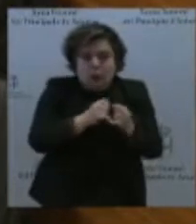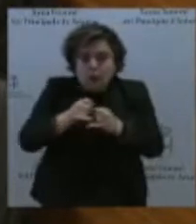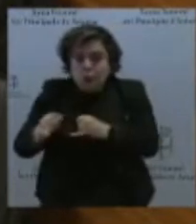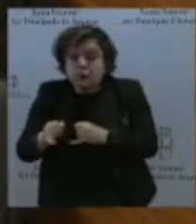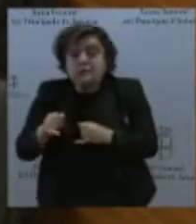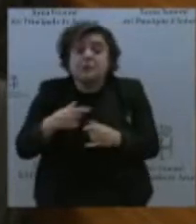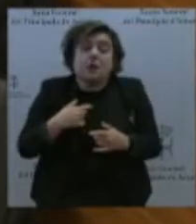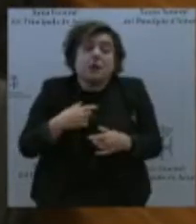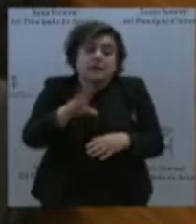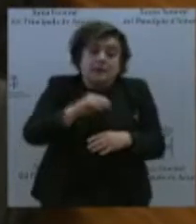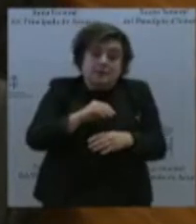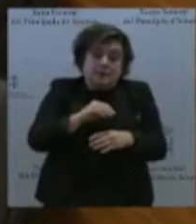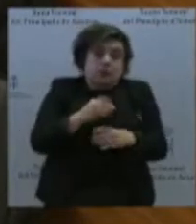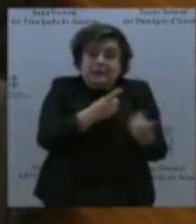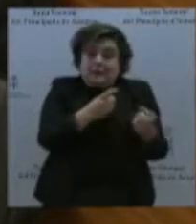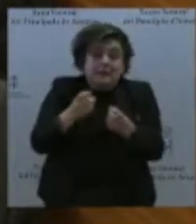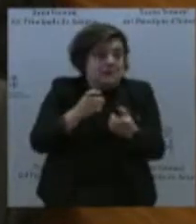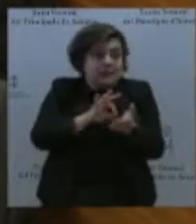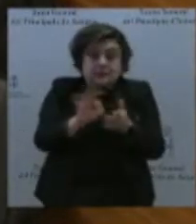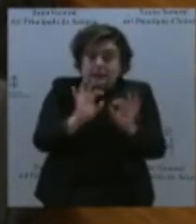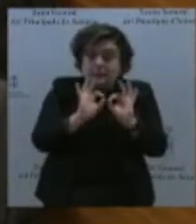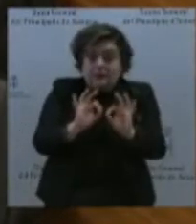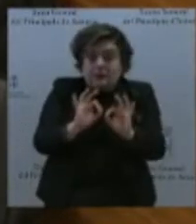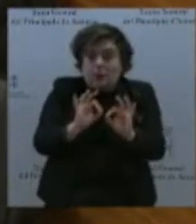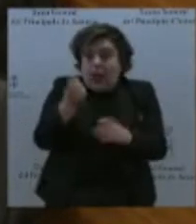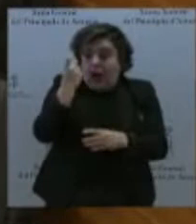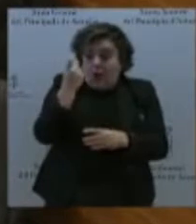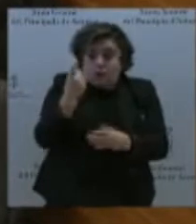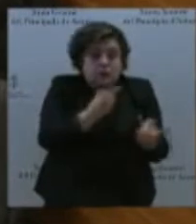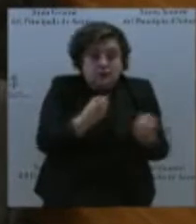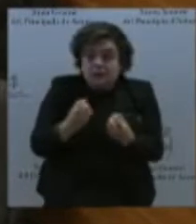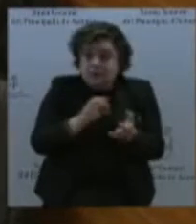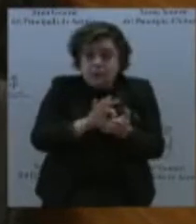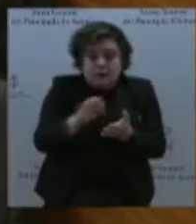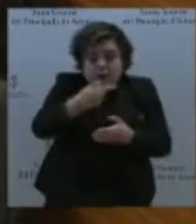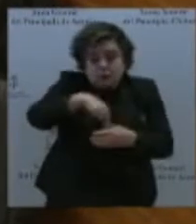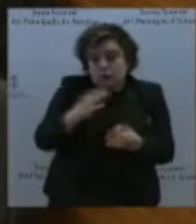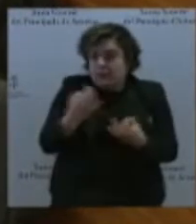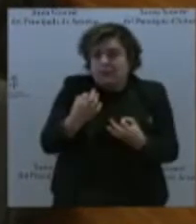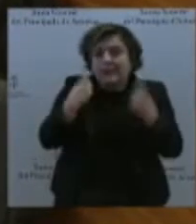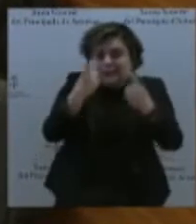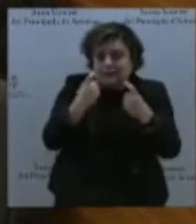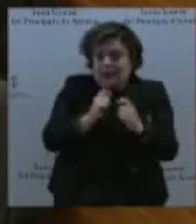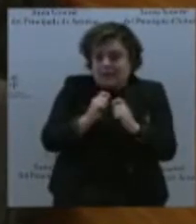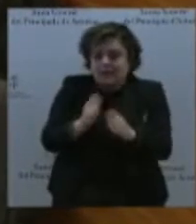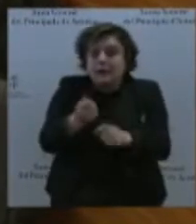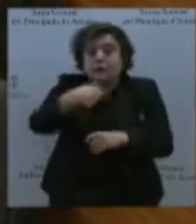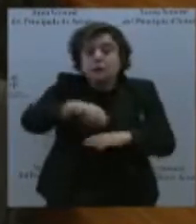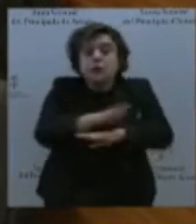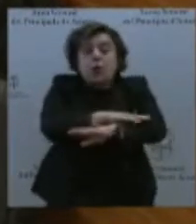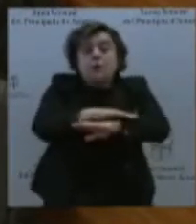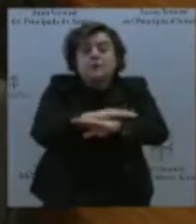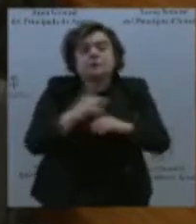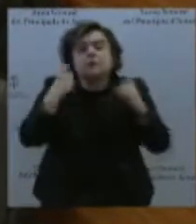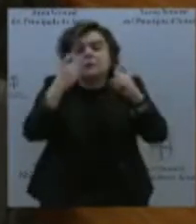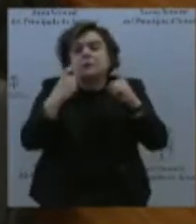servicio que nosotros debemos intentar proporcionarles. Y es lo que estamos haciendo. El Gobierno está intentando dar una solución, ya lo he comentado con anterioridad,